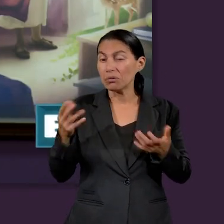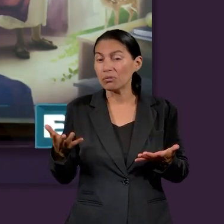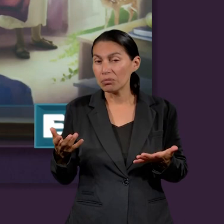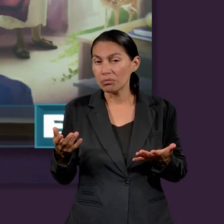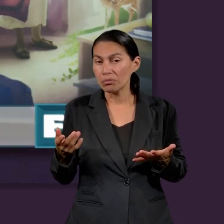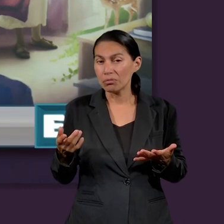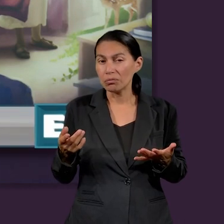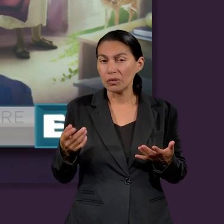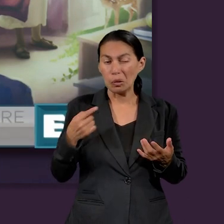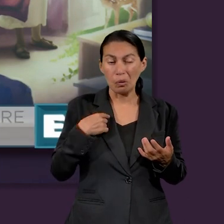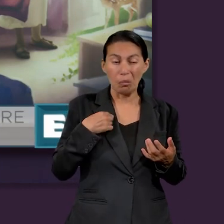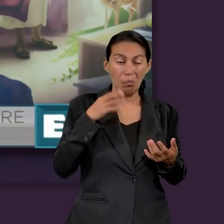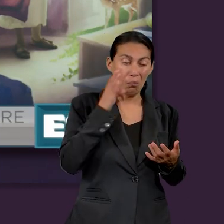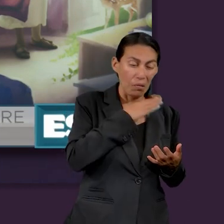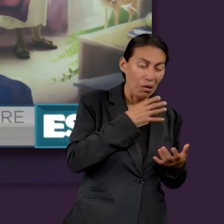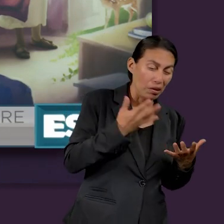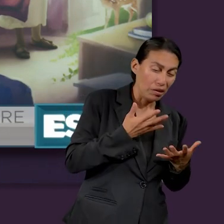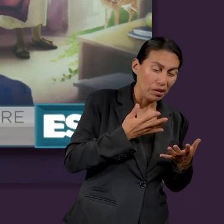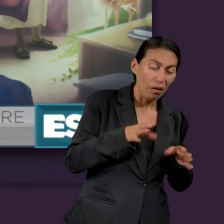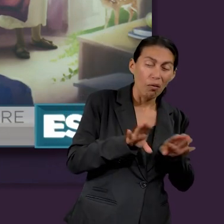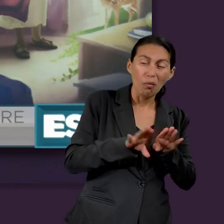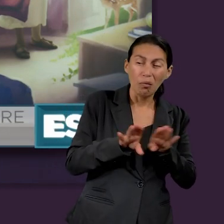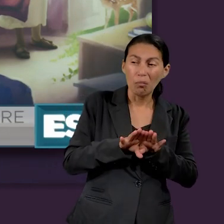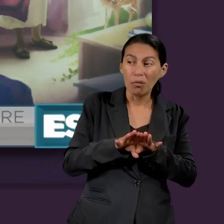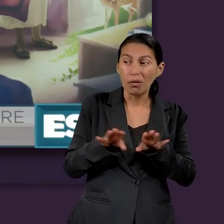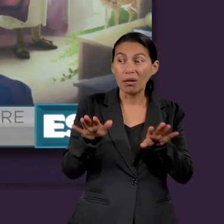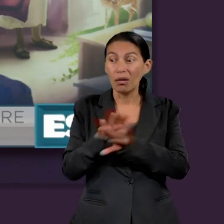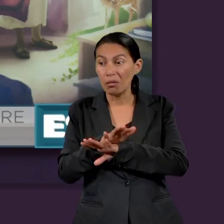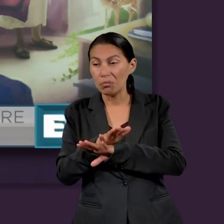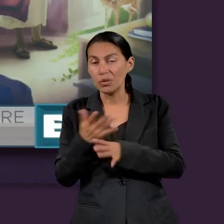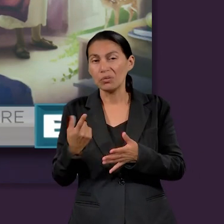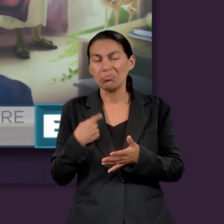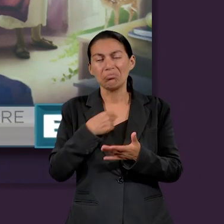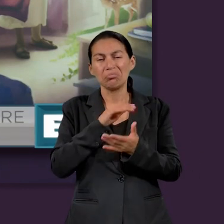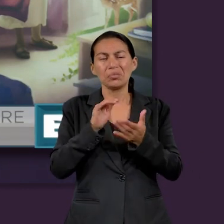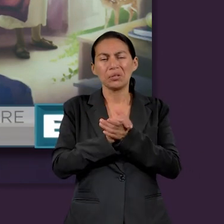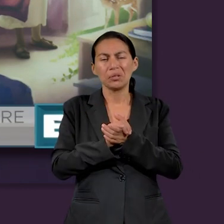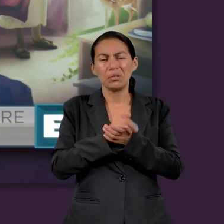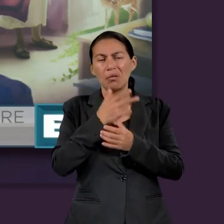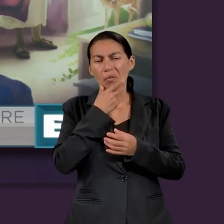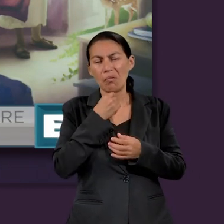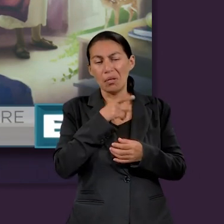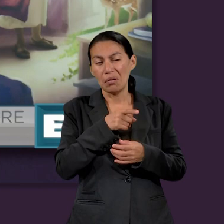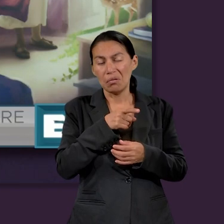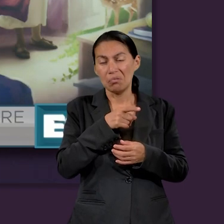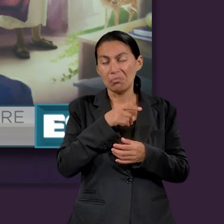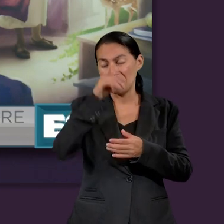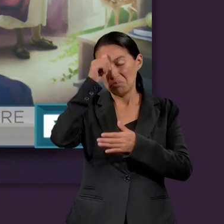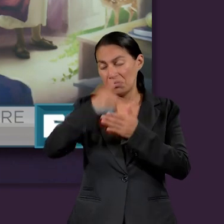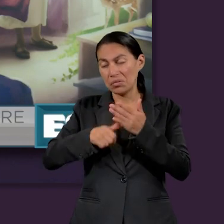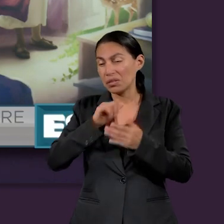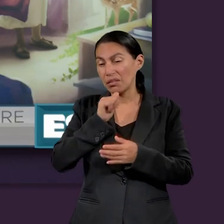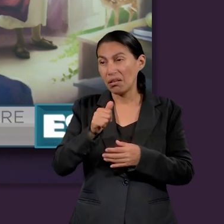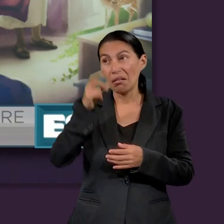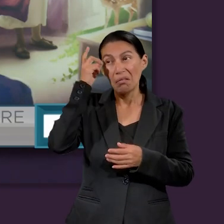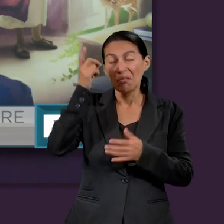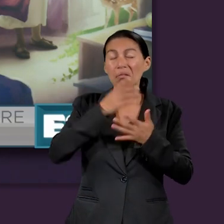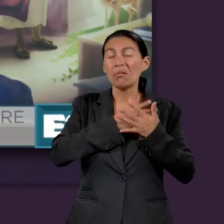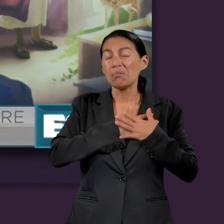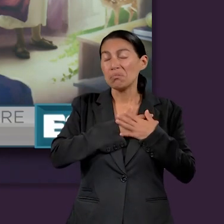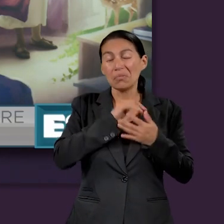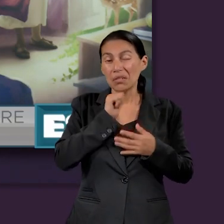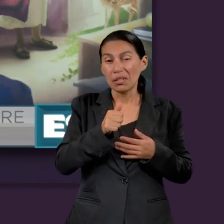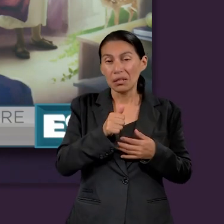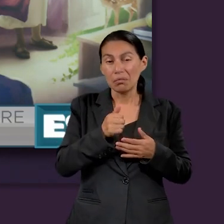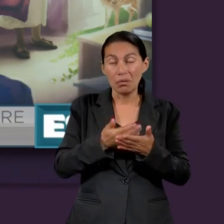pareja? Y si no es así, ¿qué puedo hacer? Bueno, si es un yugo desigual y al principio se